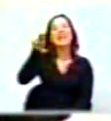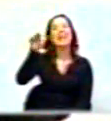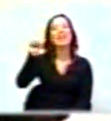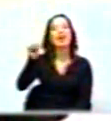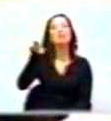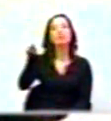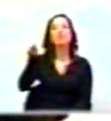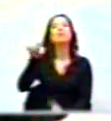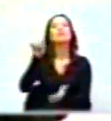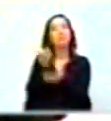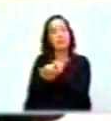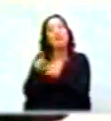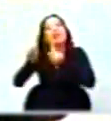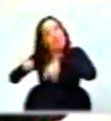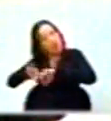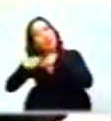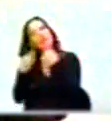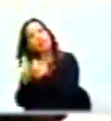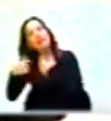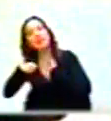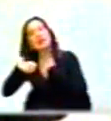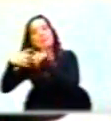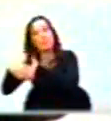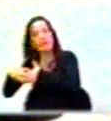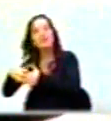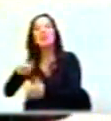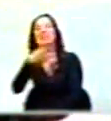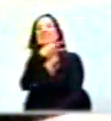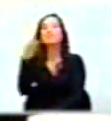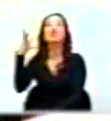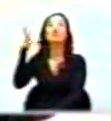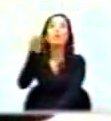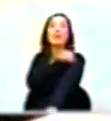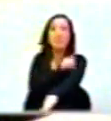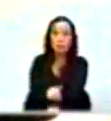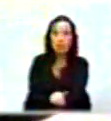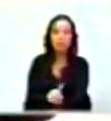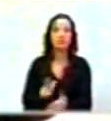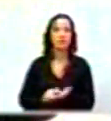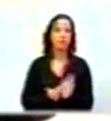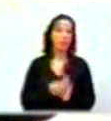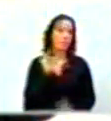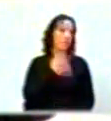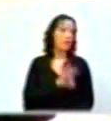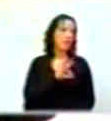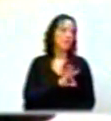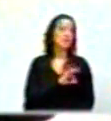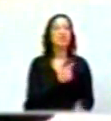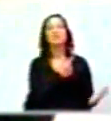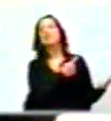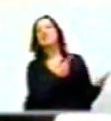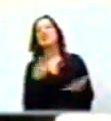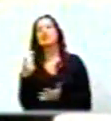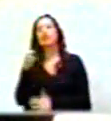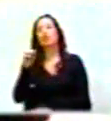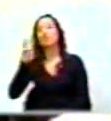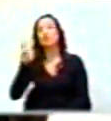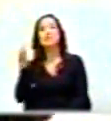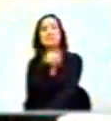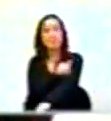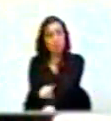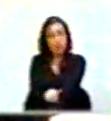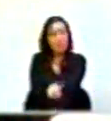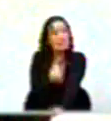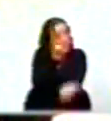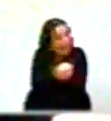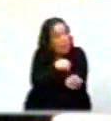cual también son accionistas, 350 millones. Es decir, un beneficio de 603 millones. Eso es lo